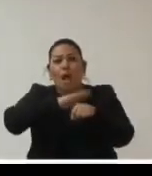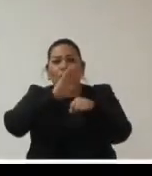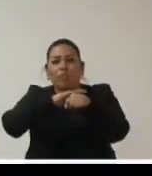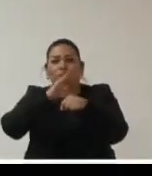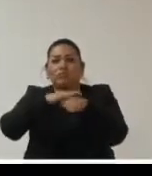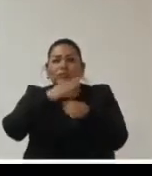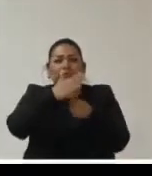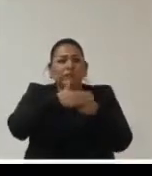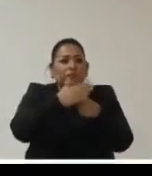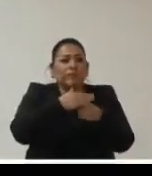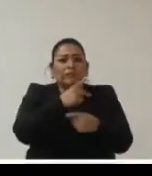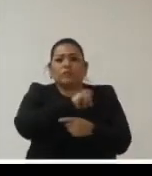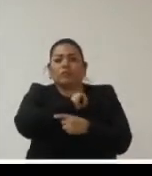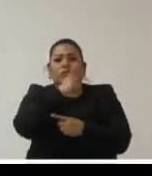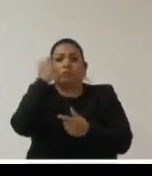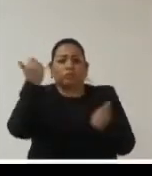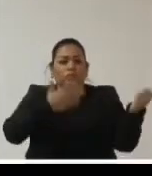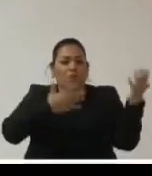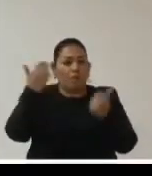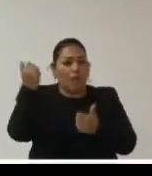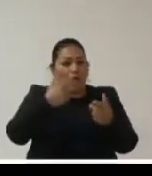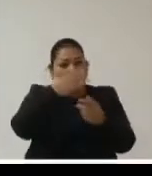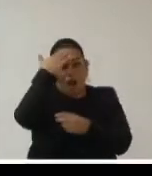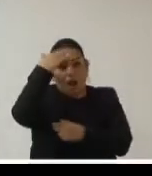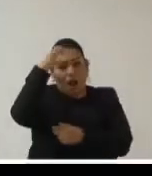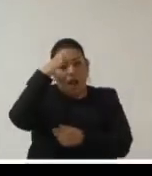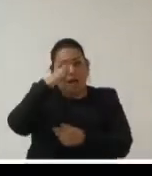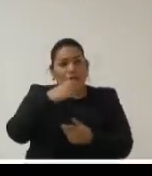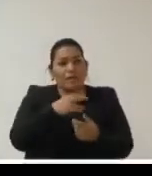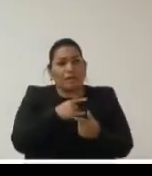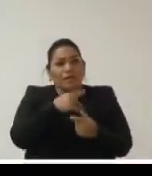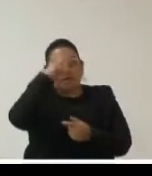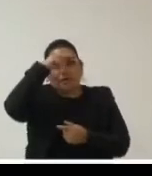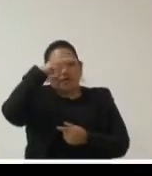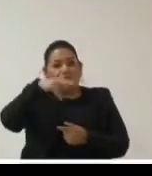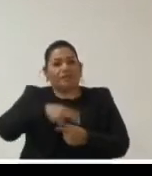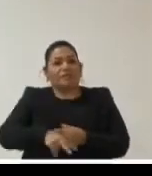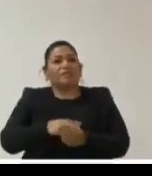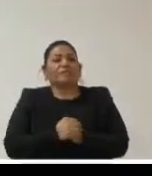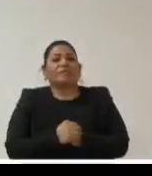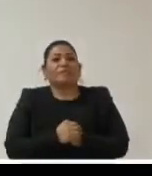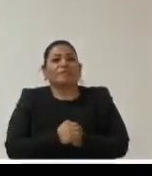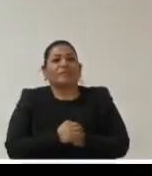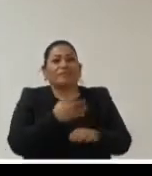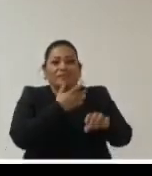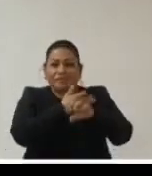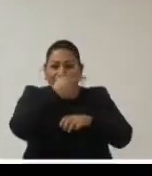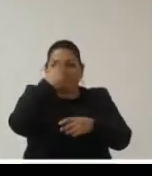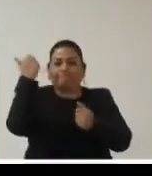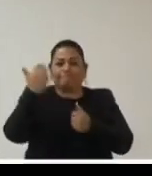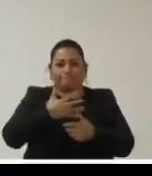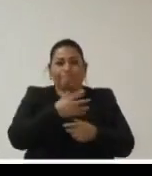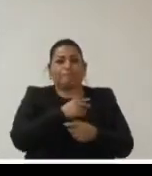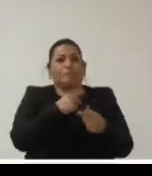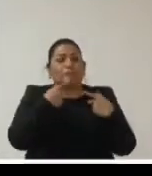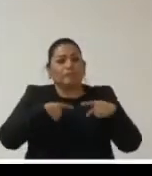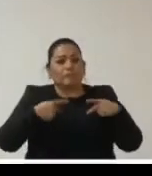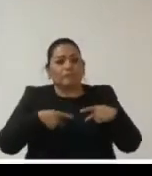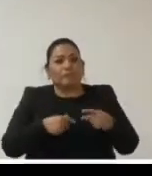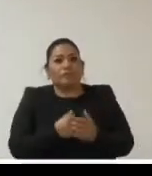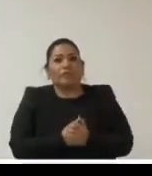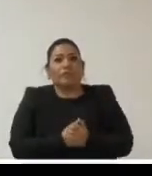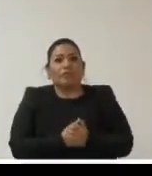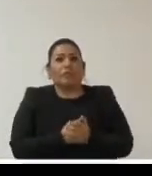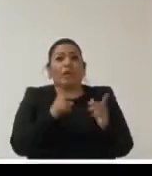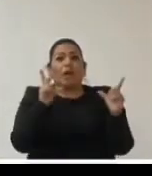especialistas al Estado de México para que puedan ayudarnos con los sujetos obligados a